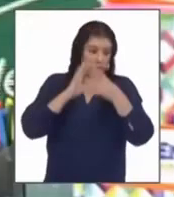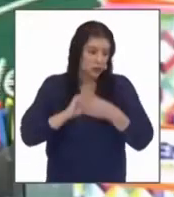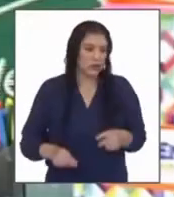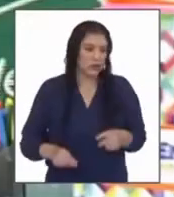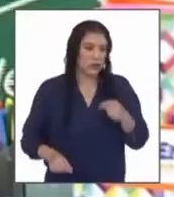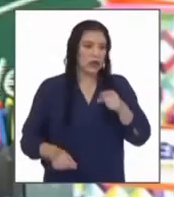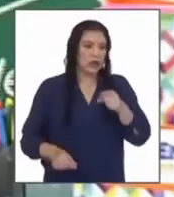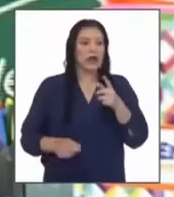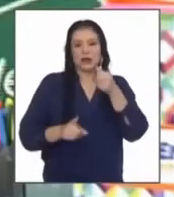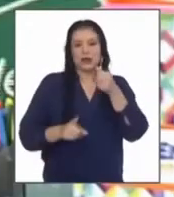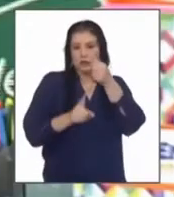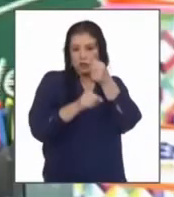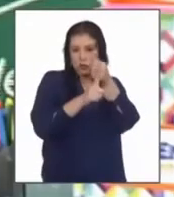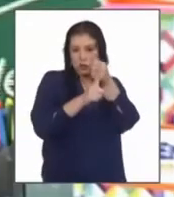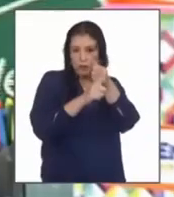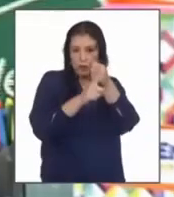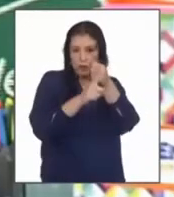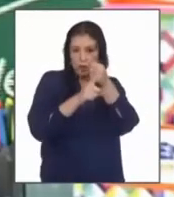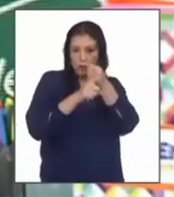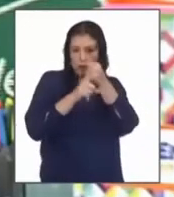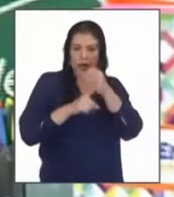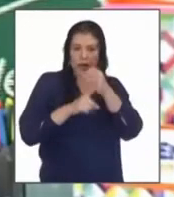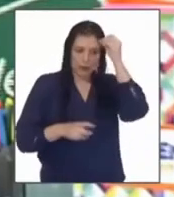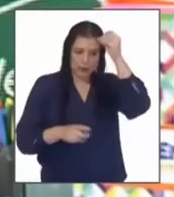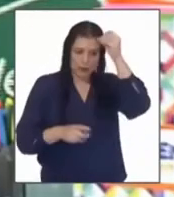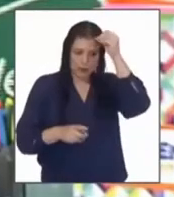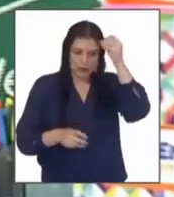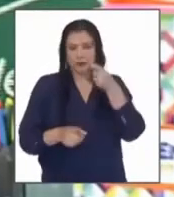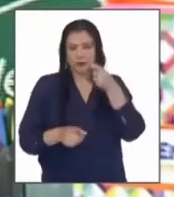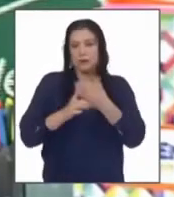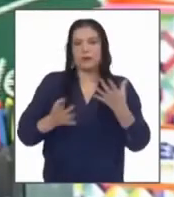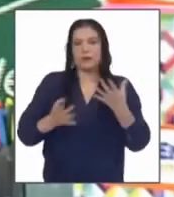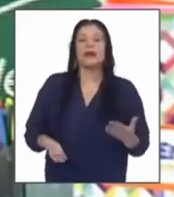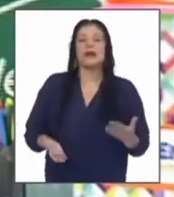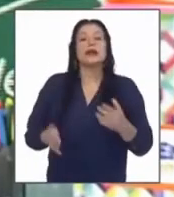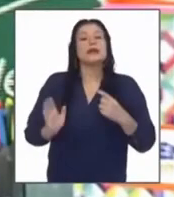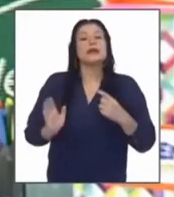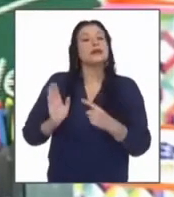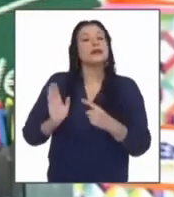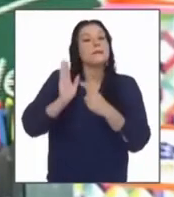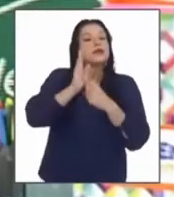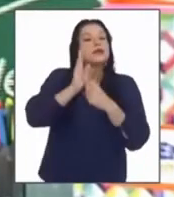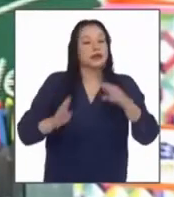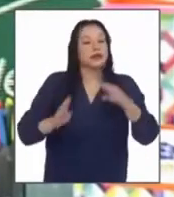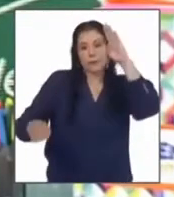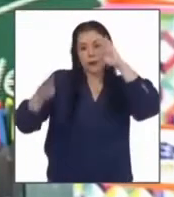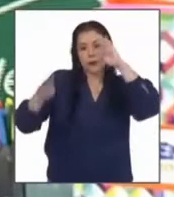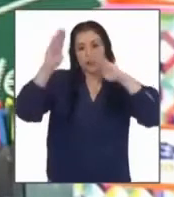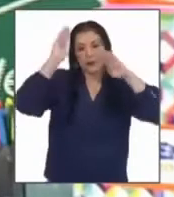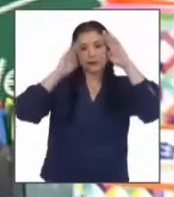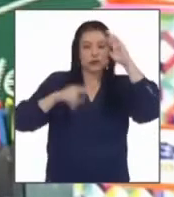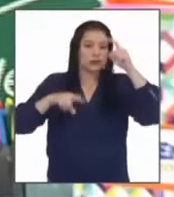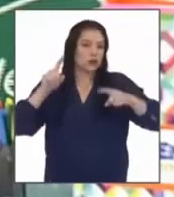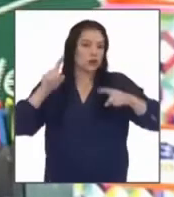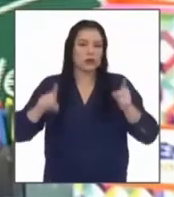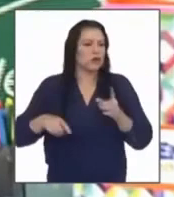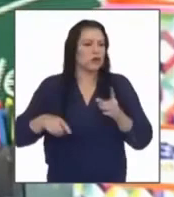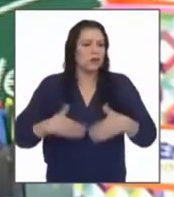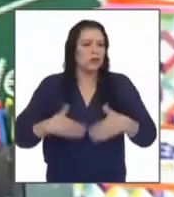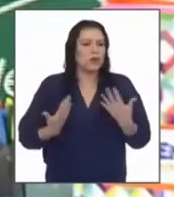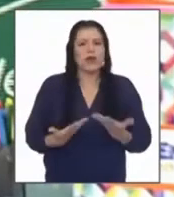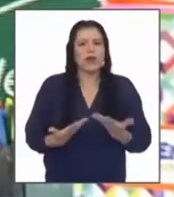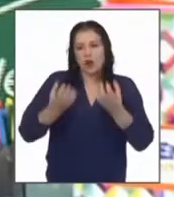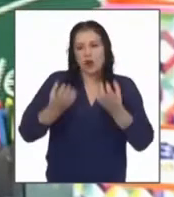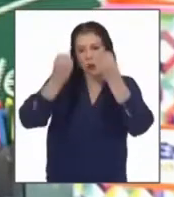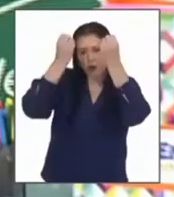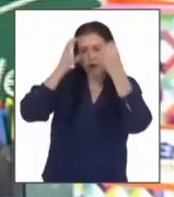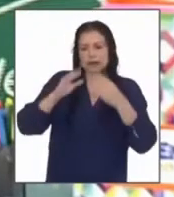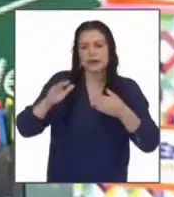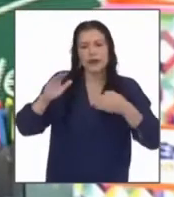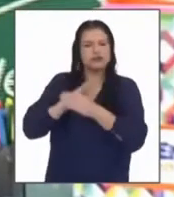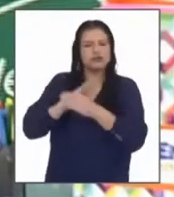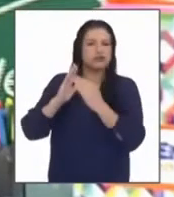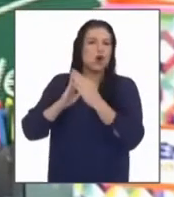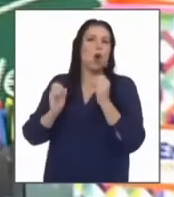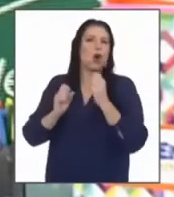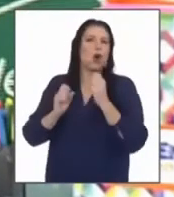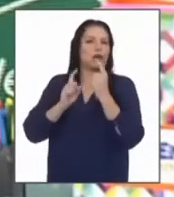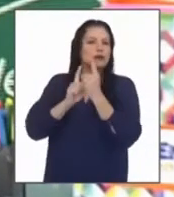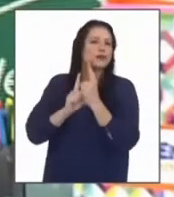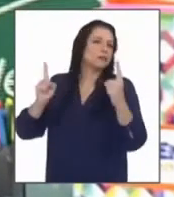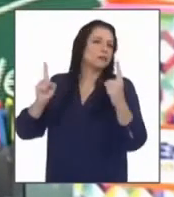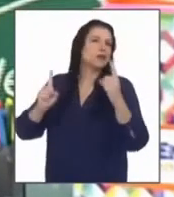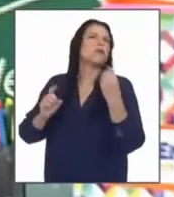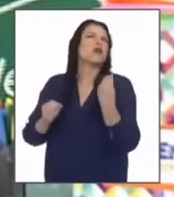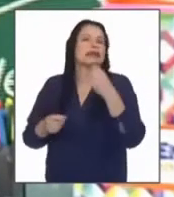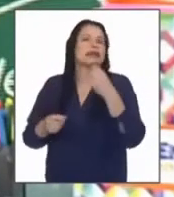un juicio valorativo de manera implícita y explícita se resalta la preocupación de algunos de no poder acatar el confinamiento o el distanciamiento